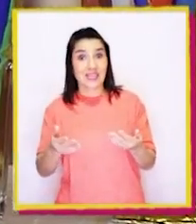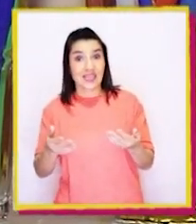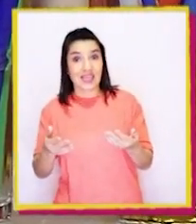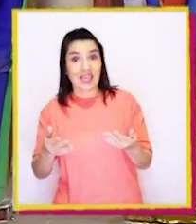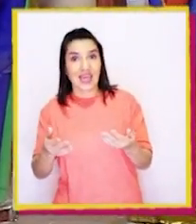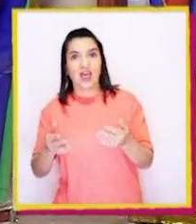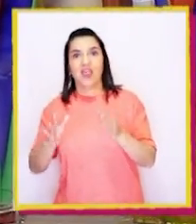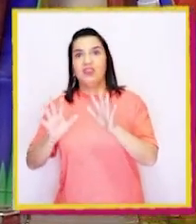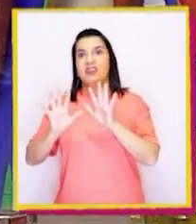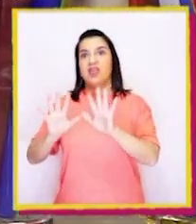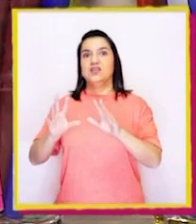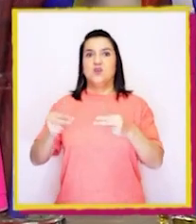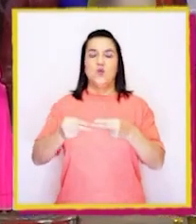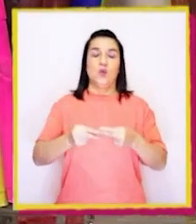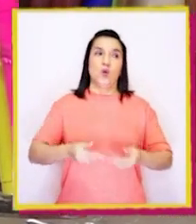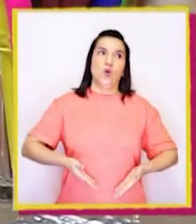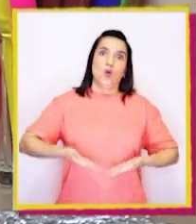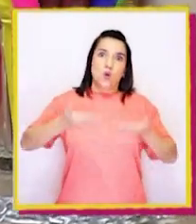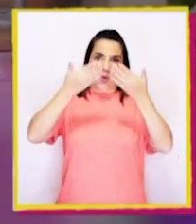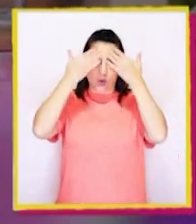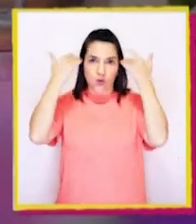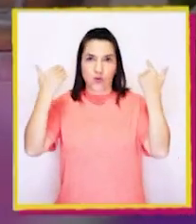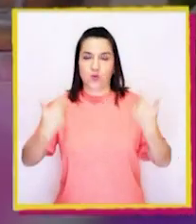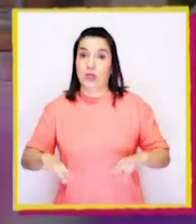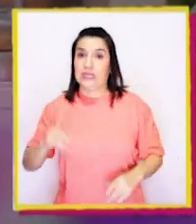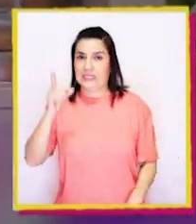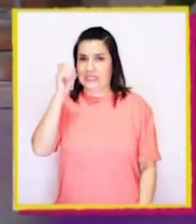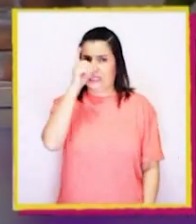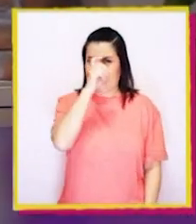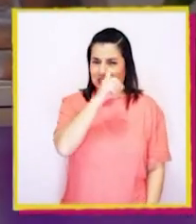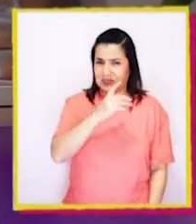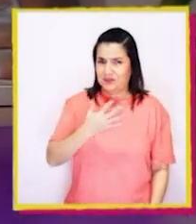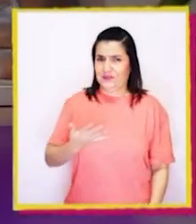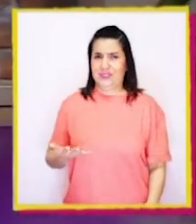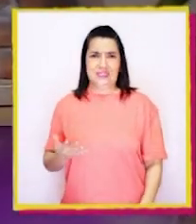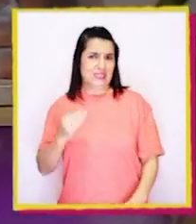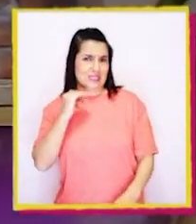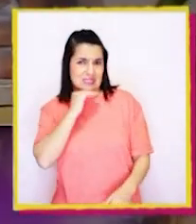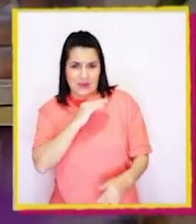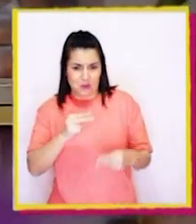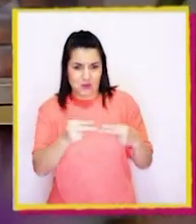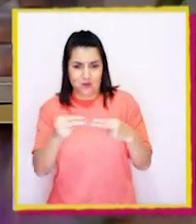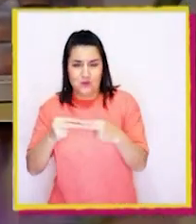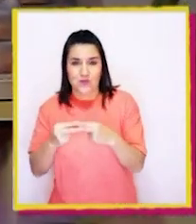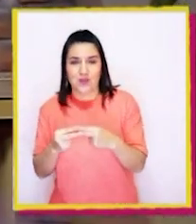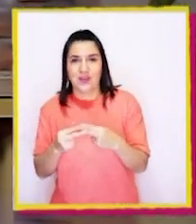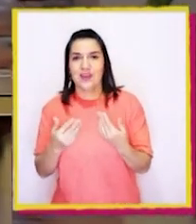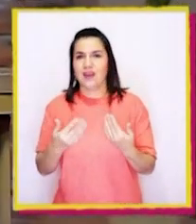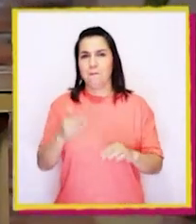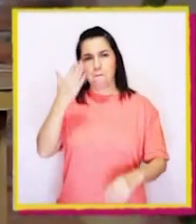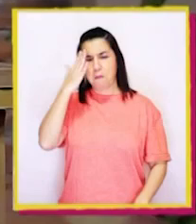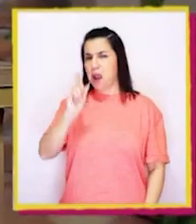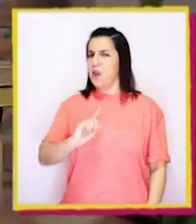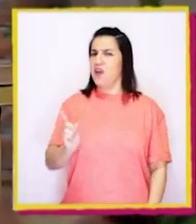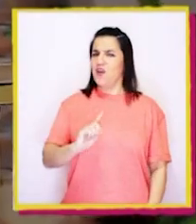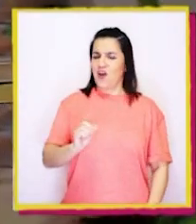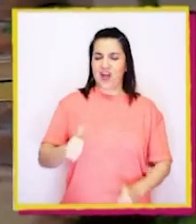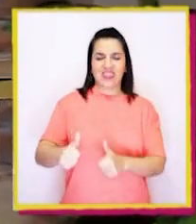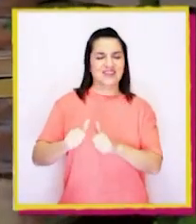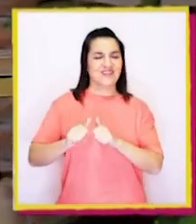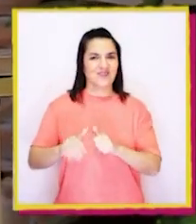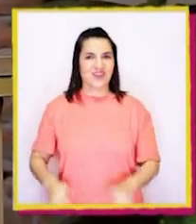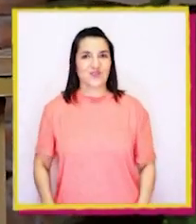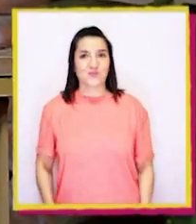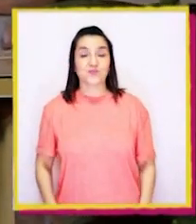diez. Uf, me complicó un poco con lo rápido que lo hice. No estuvimos tan mal para